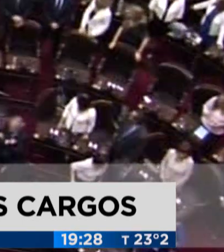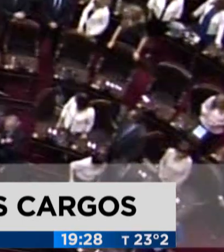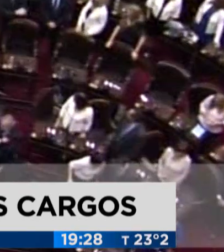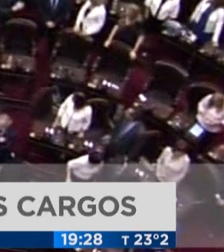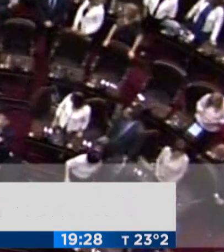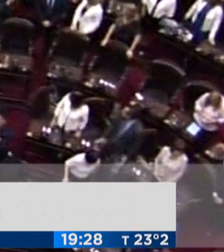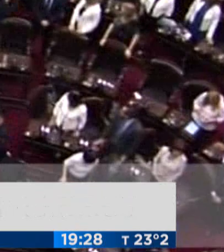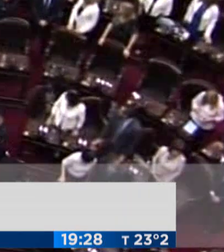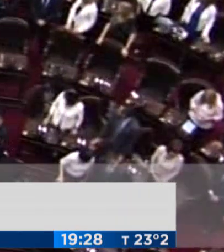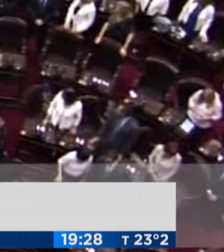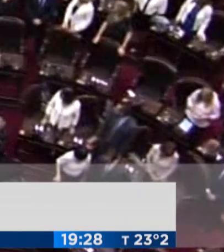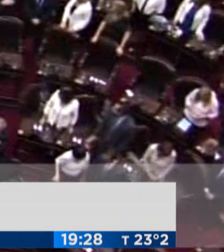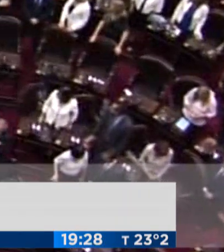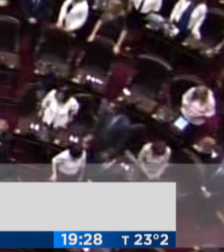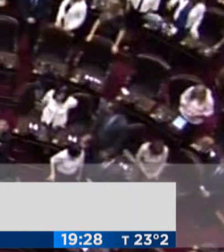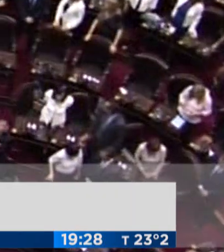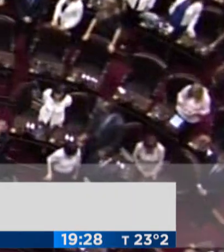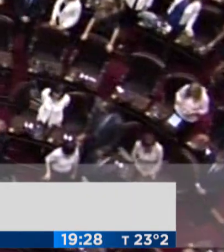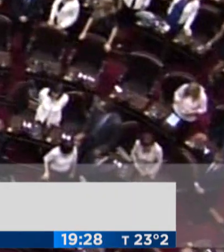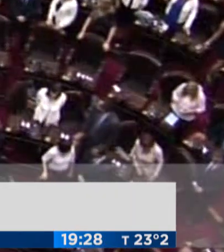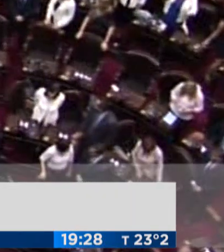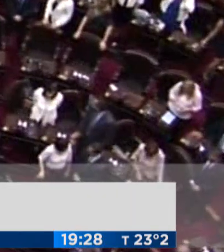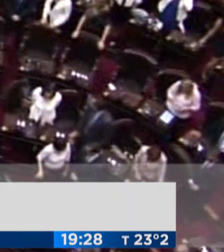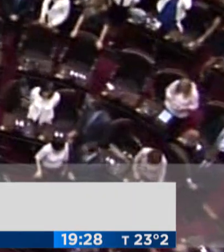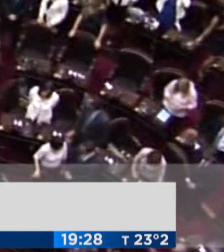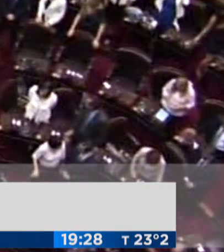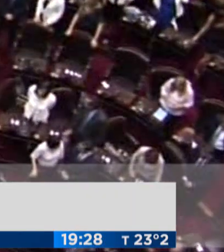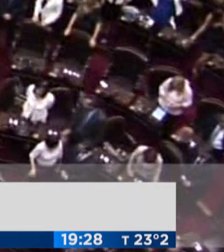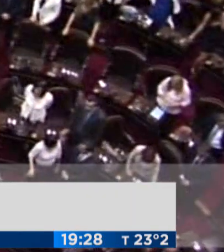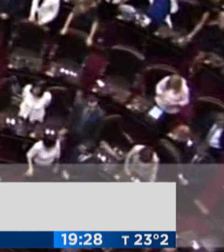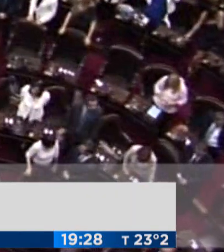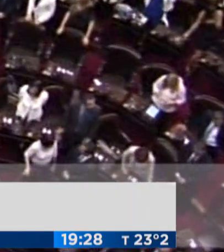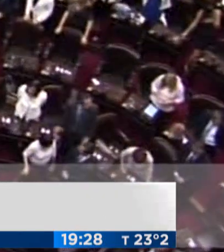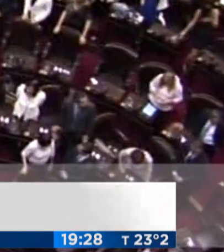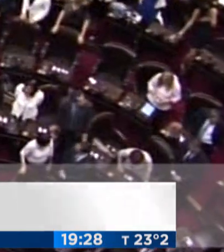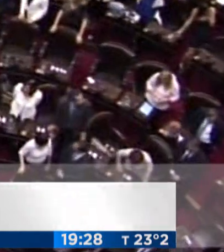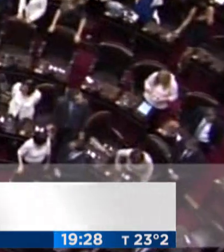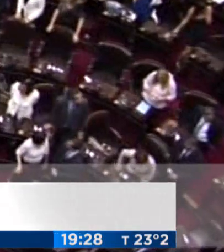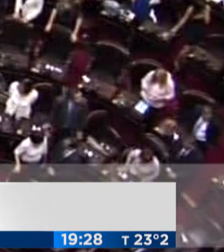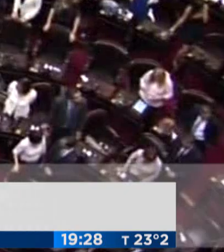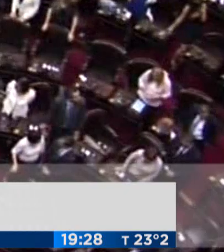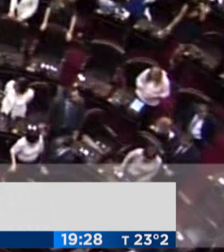Así la lista entonces de 130 legisladores nacionales y luego pasarán